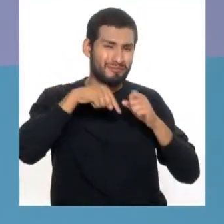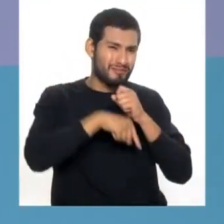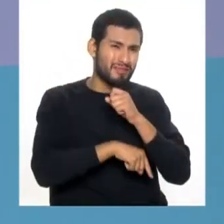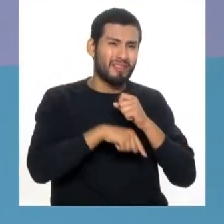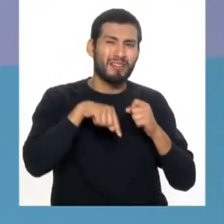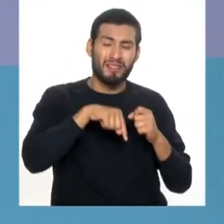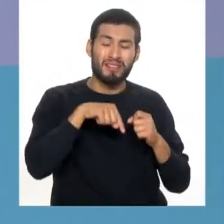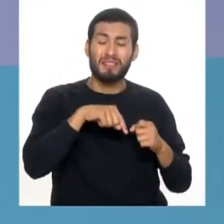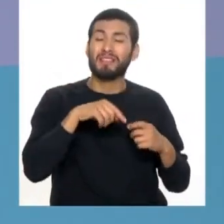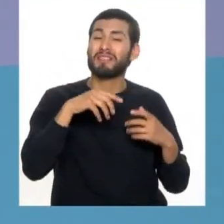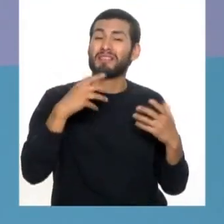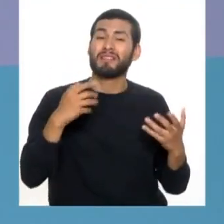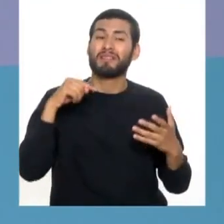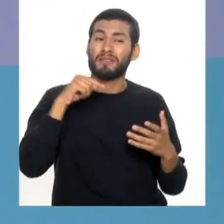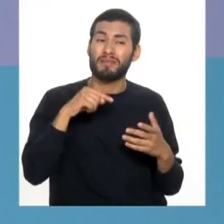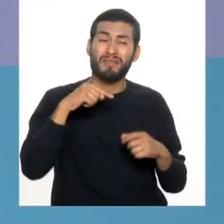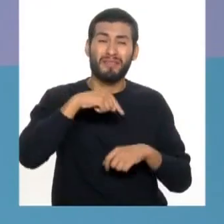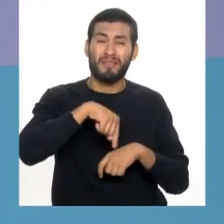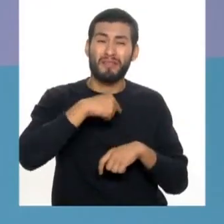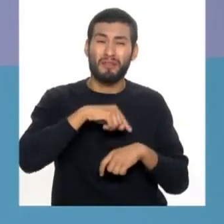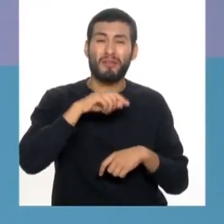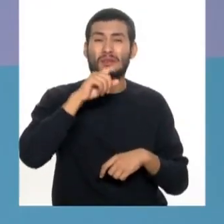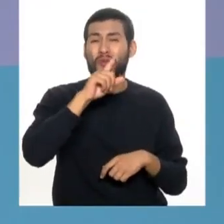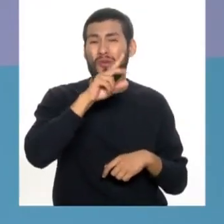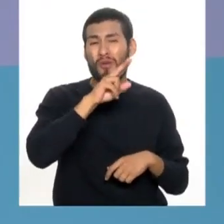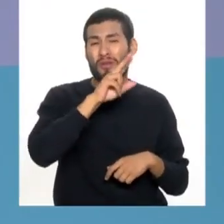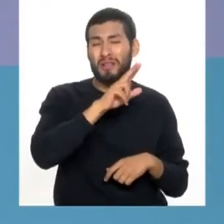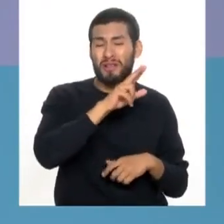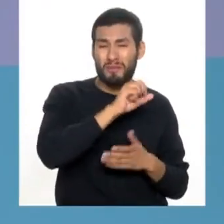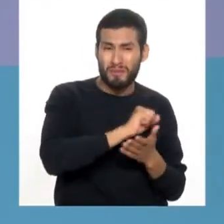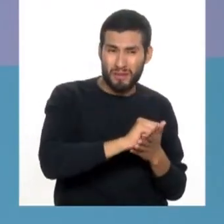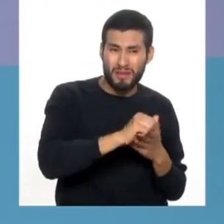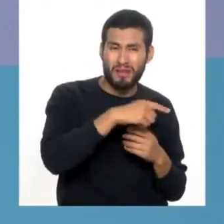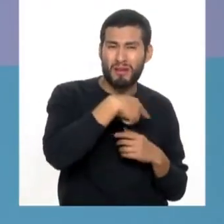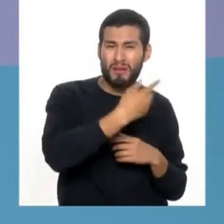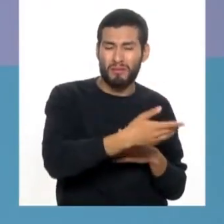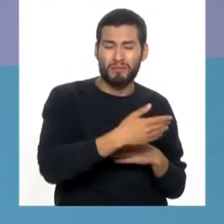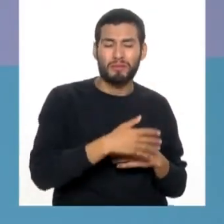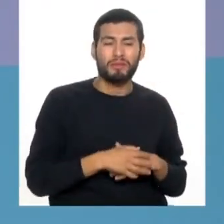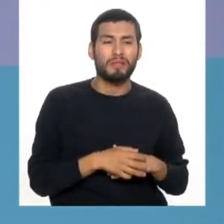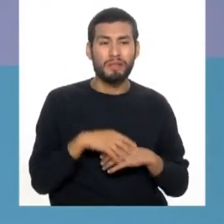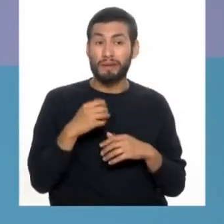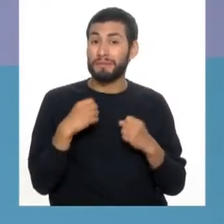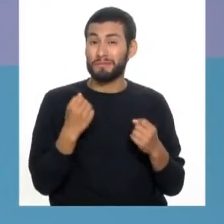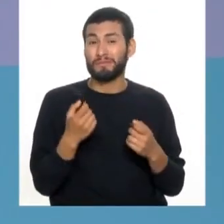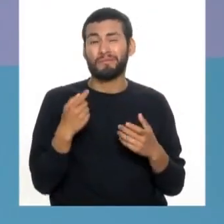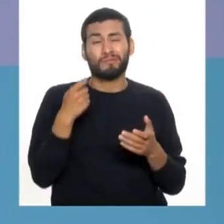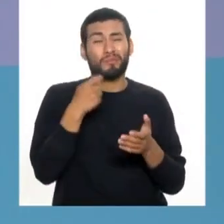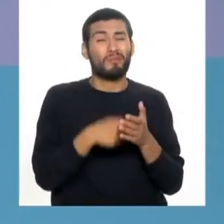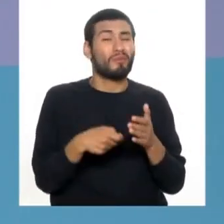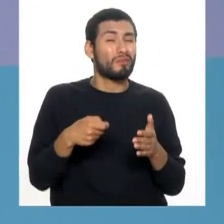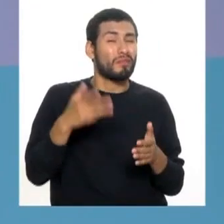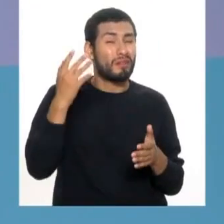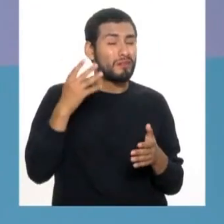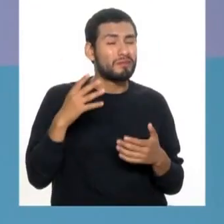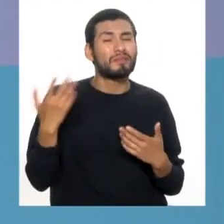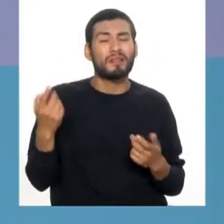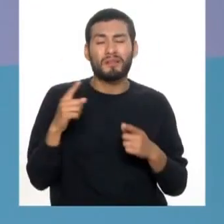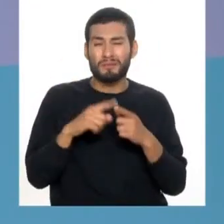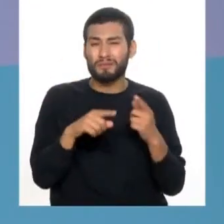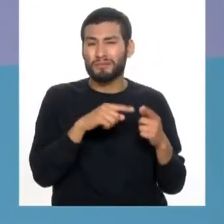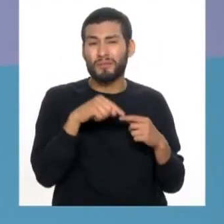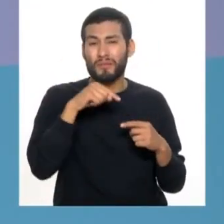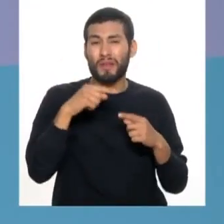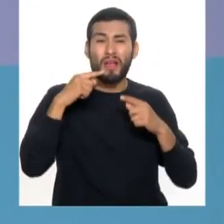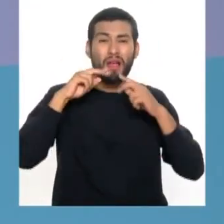una periodontitis va a demorar un mes, dos meses, tres meses, puede durar un tratamiento de la periodontitis y le va a salir mucho más costoso, aparte de las piezas dentales